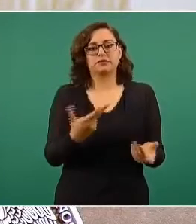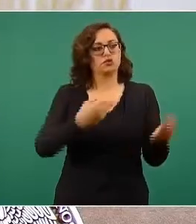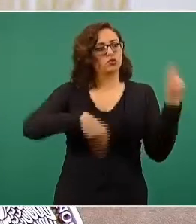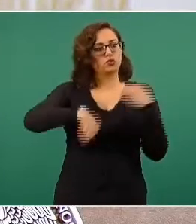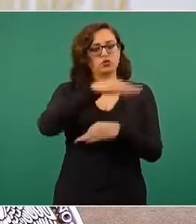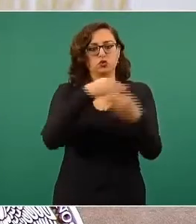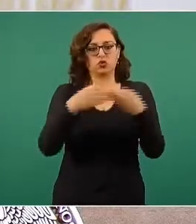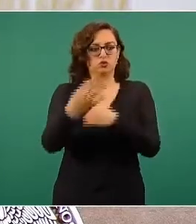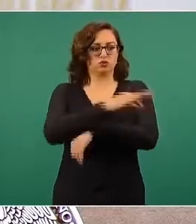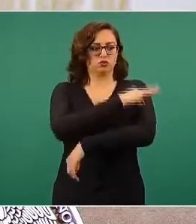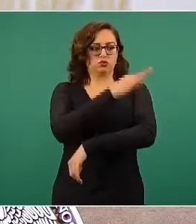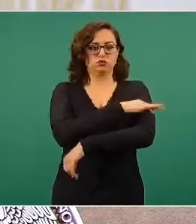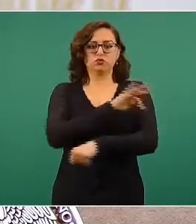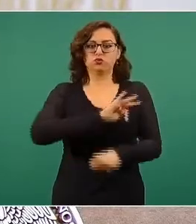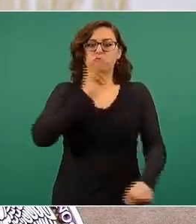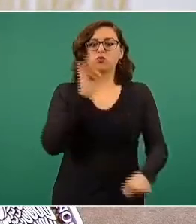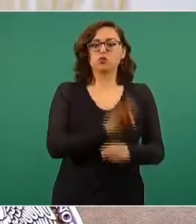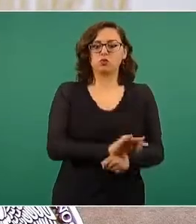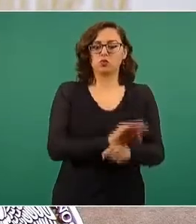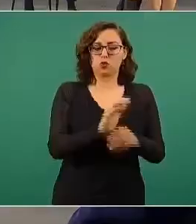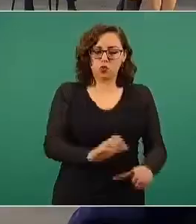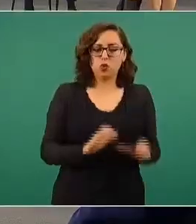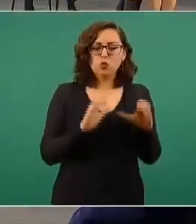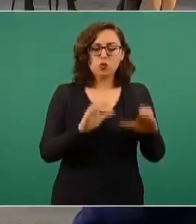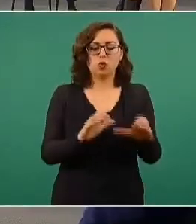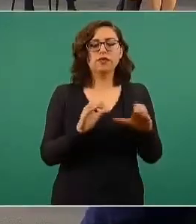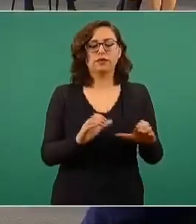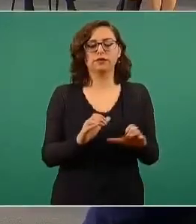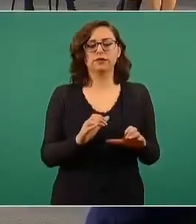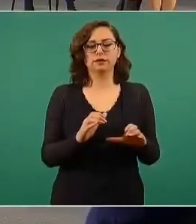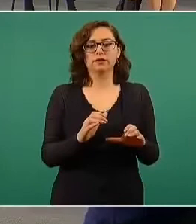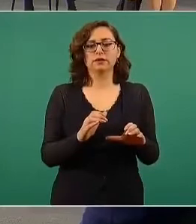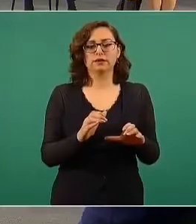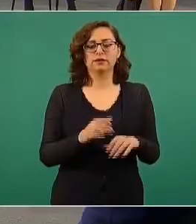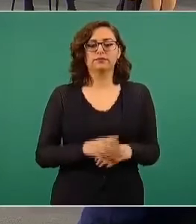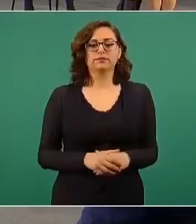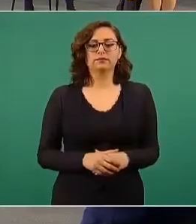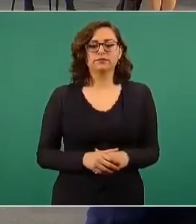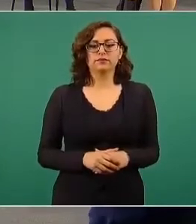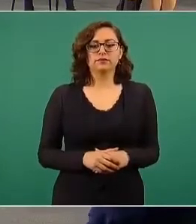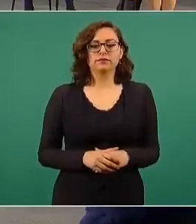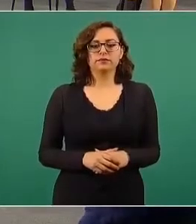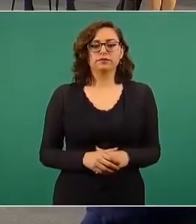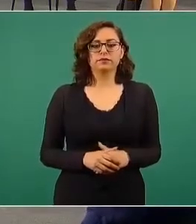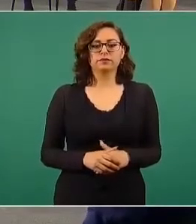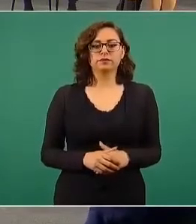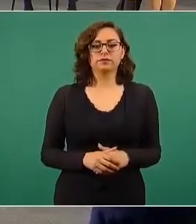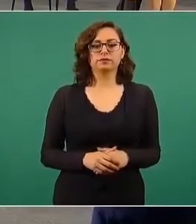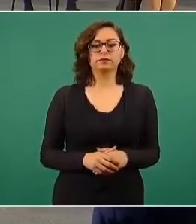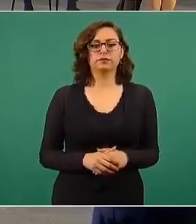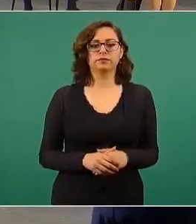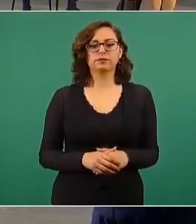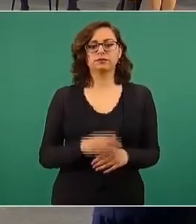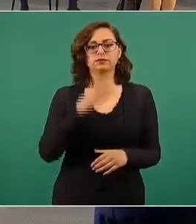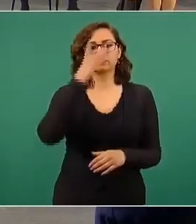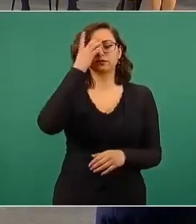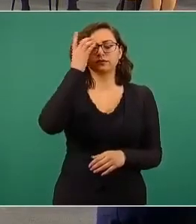nos protejamos con la vacuna. No hay